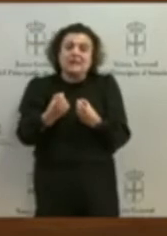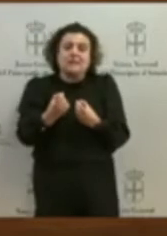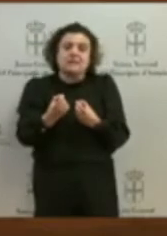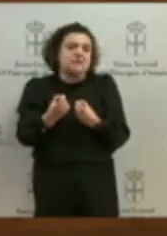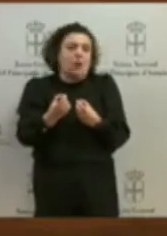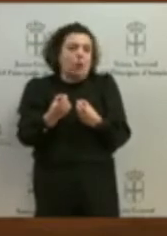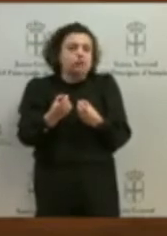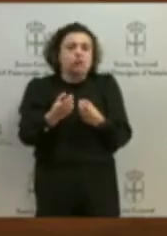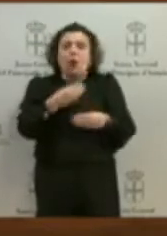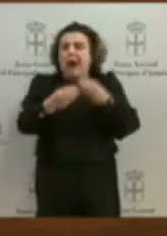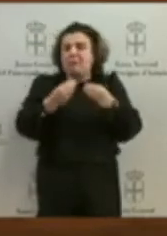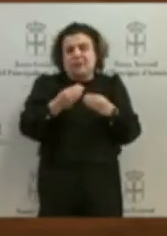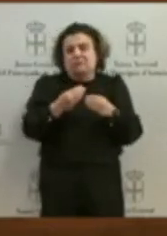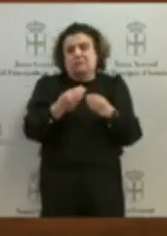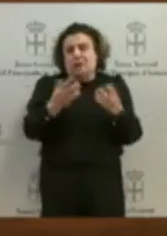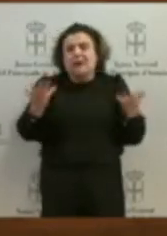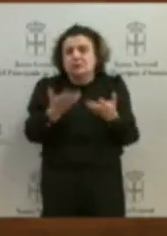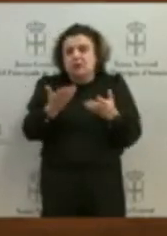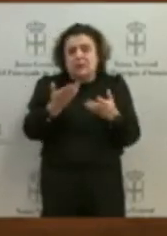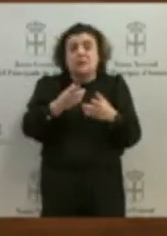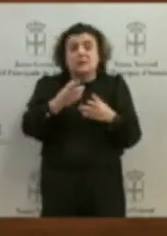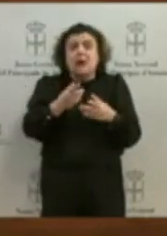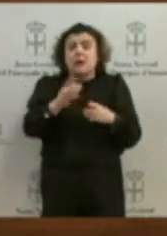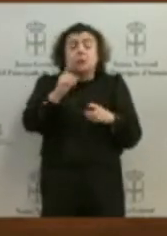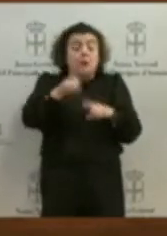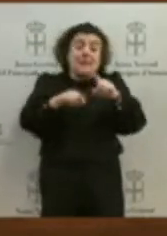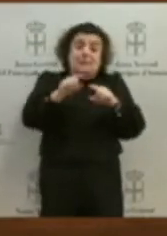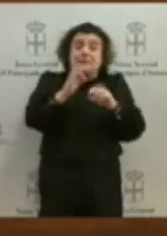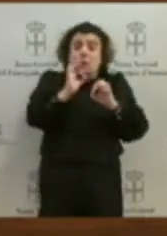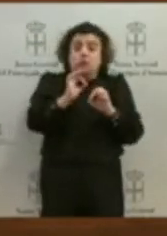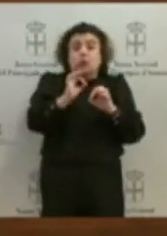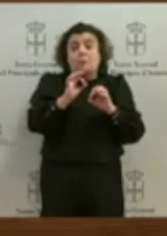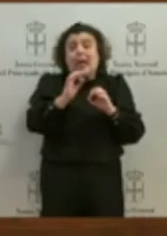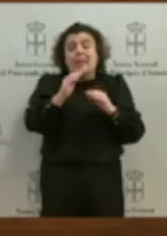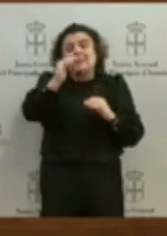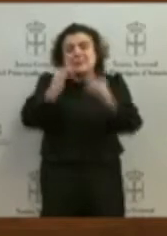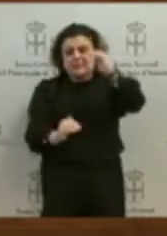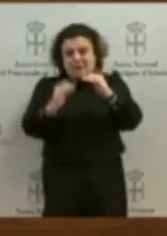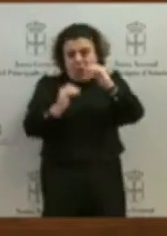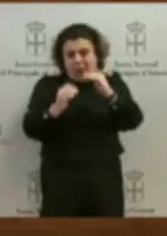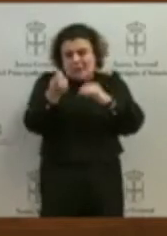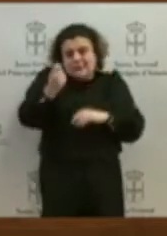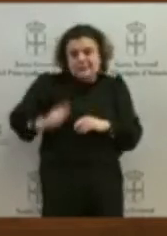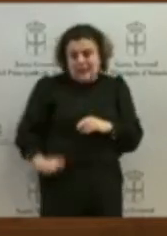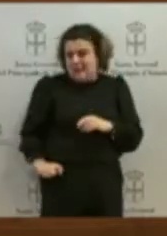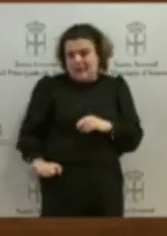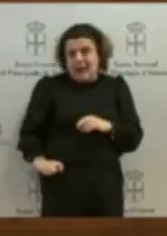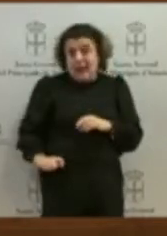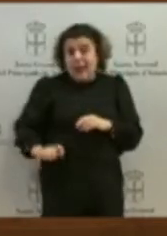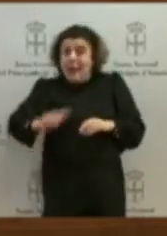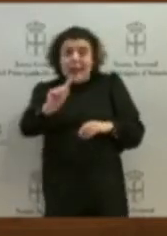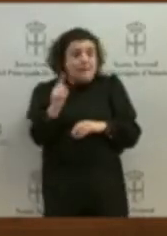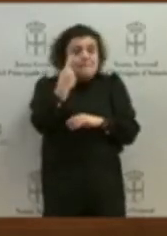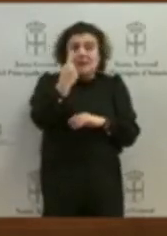salarial. La brecha salarial más grande del Estado que tiene que ver con una,